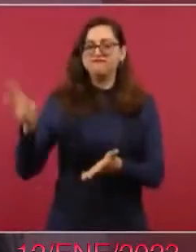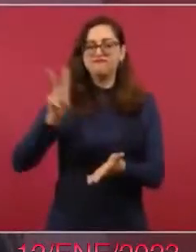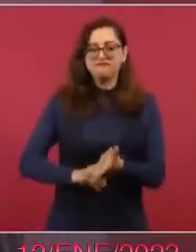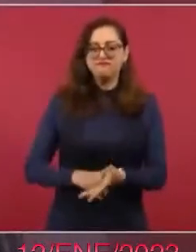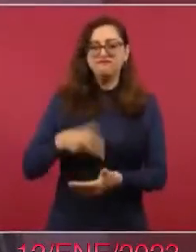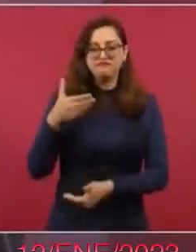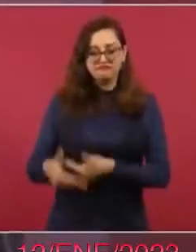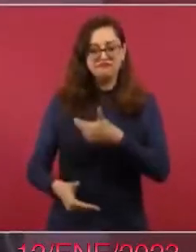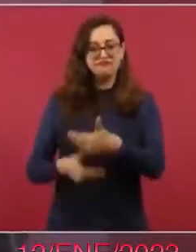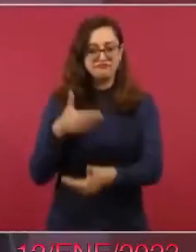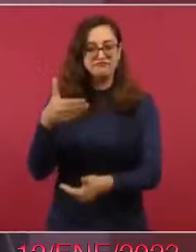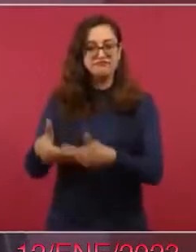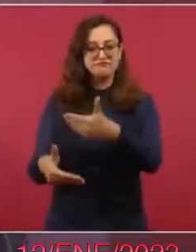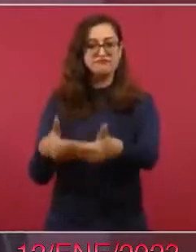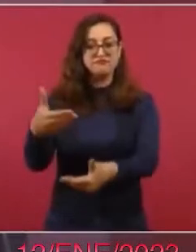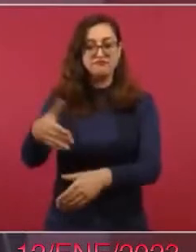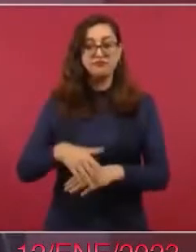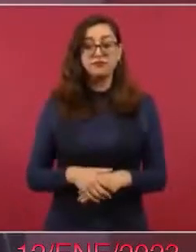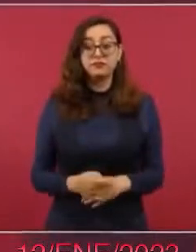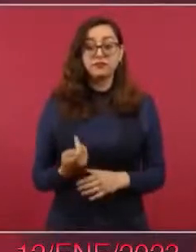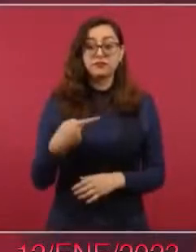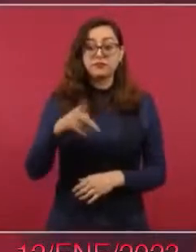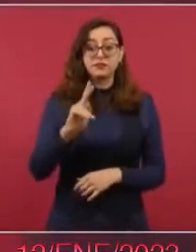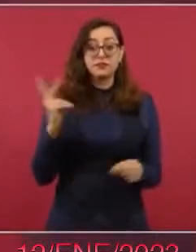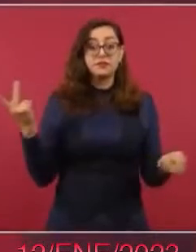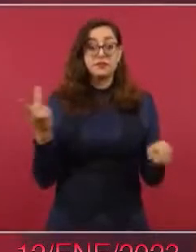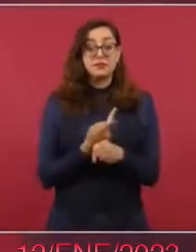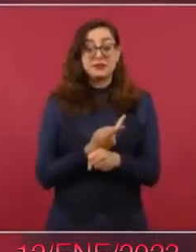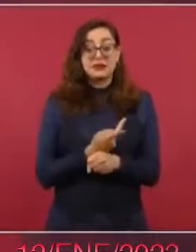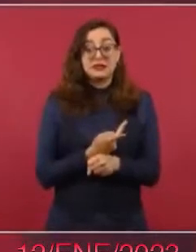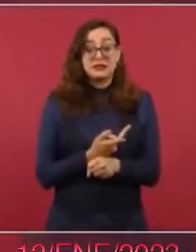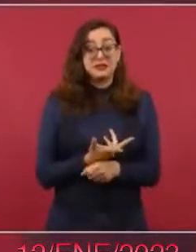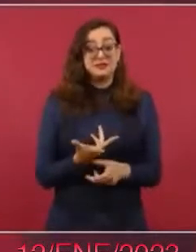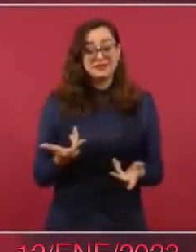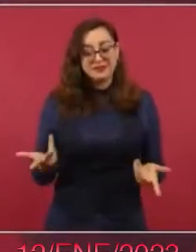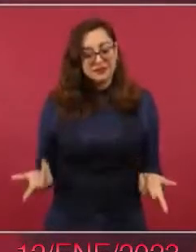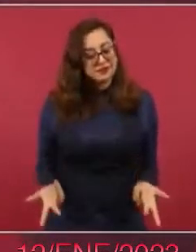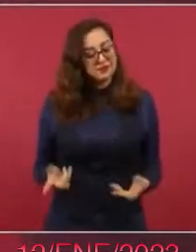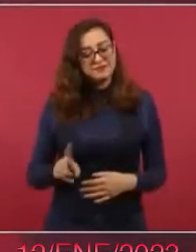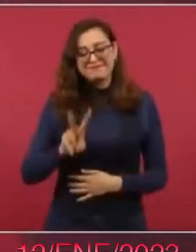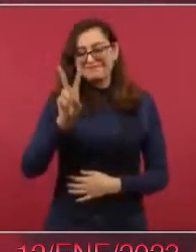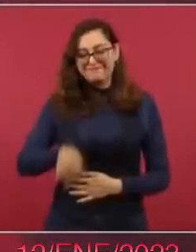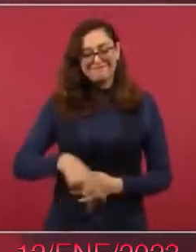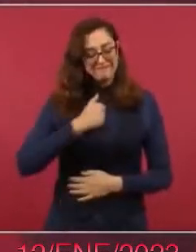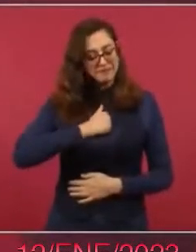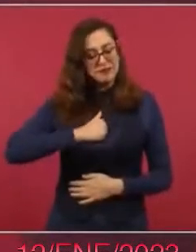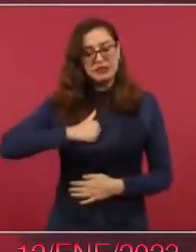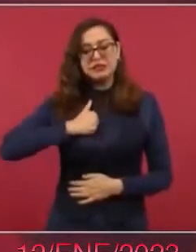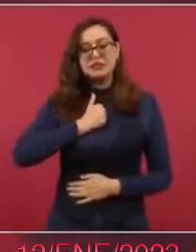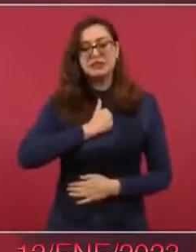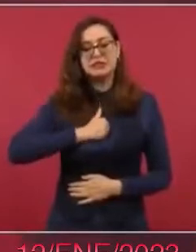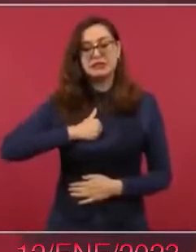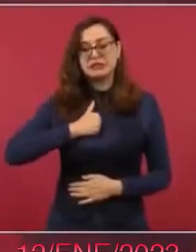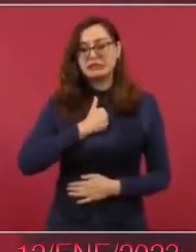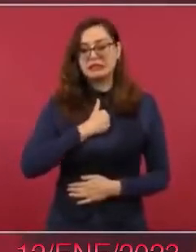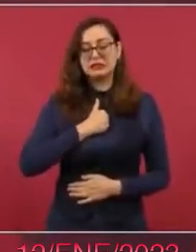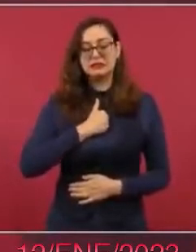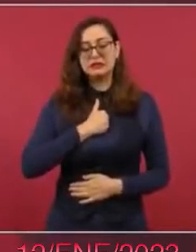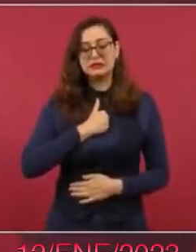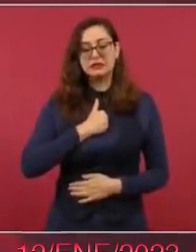también hay una situación que no podemos negar. No es